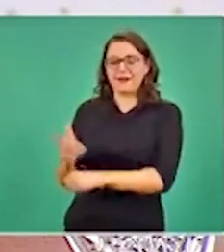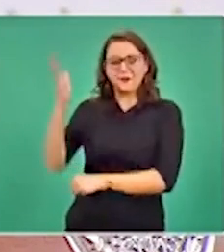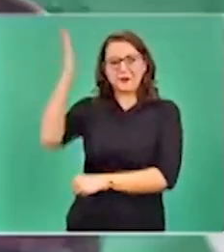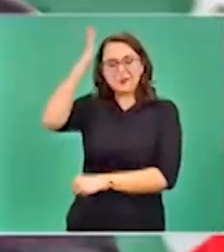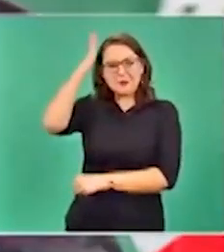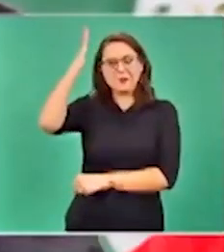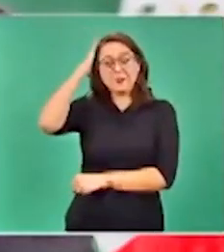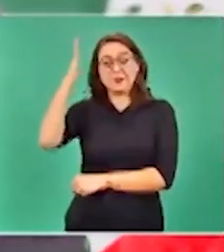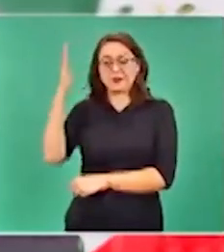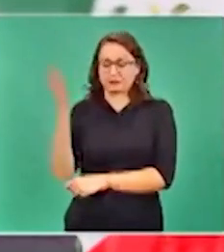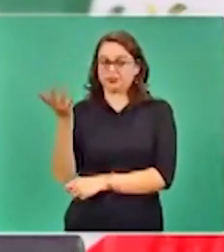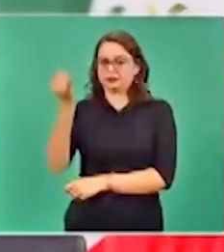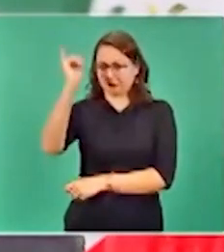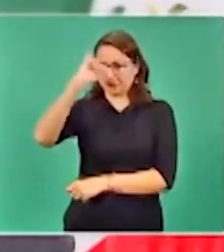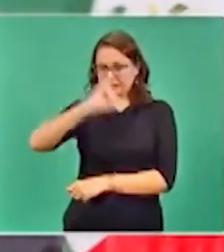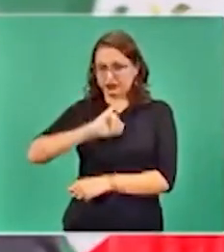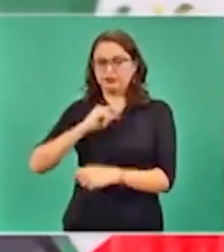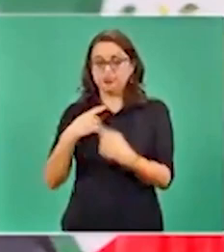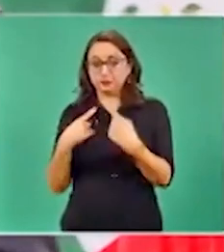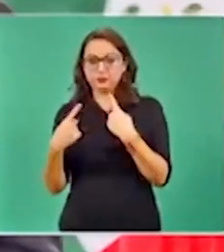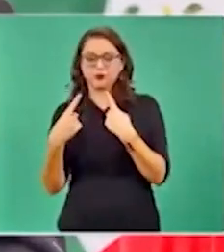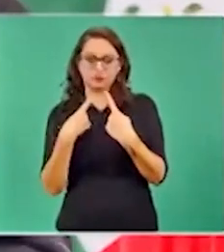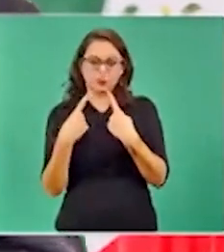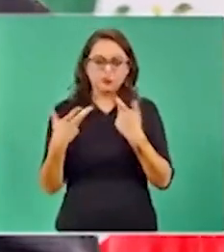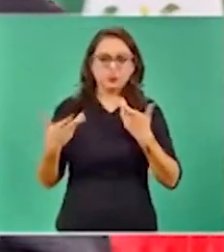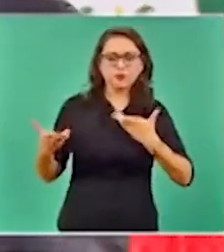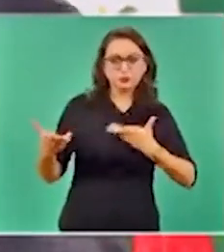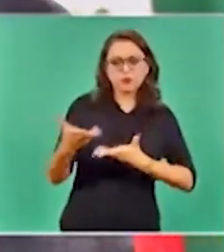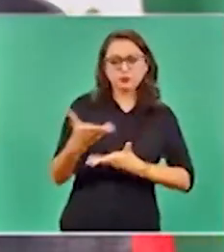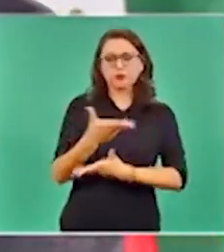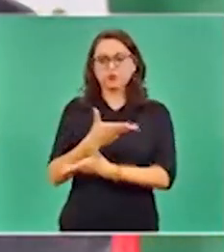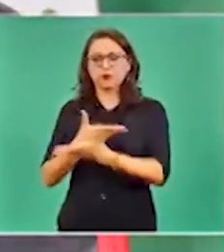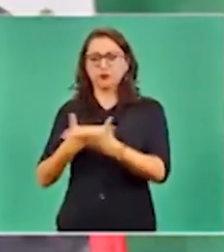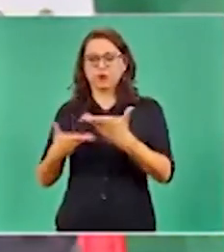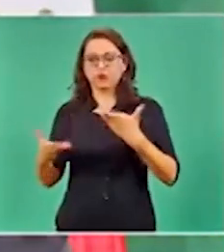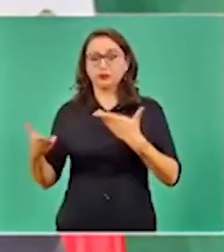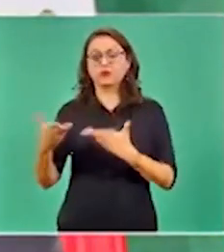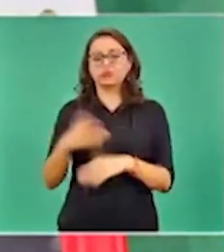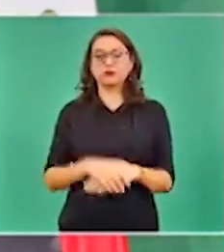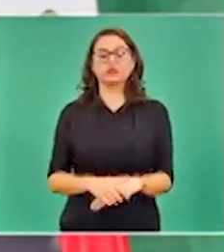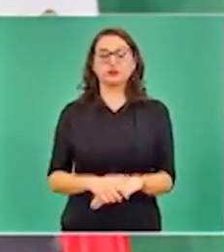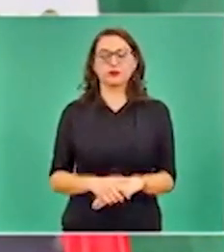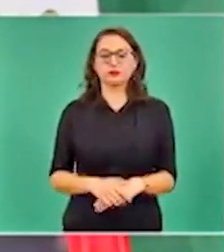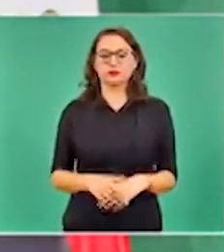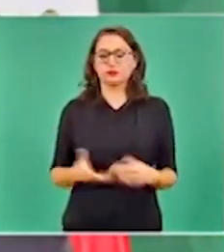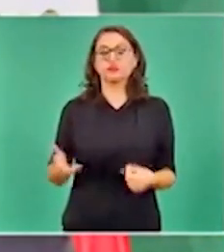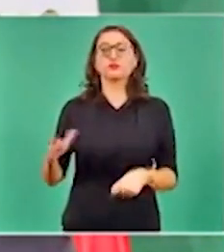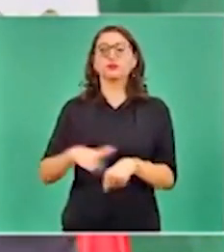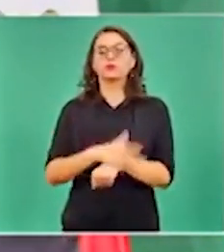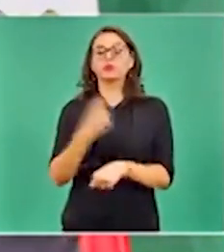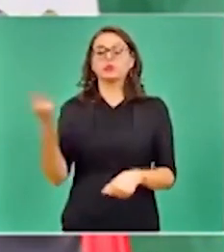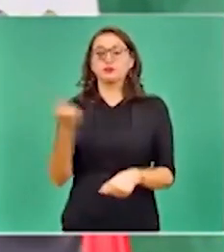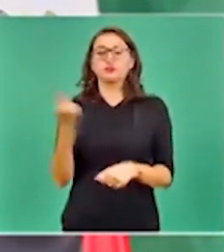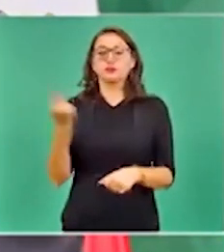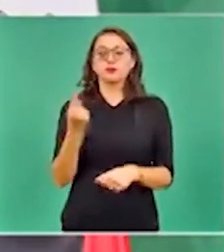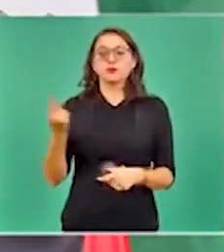Pero pueden andar allá, en yates, lujosísimos,